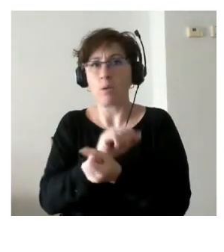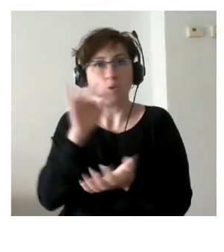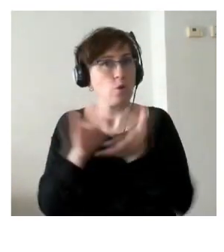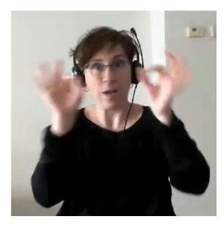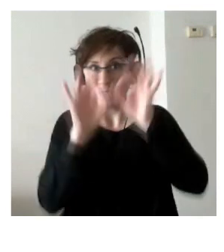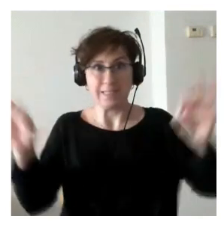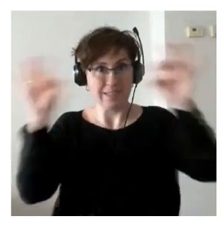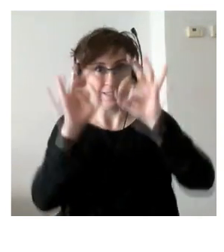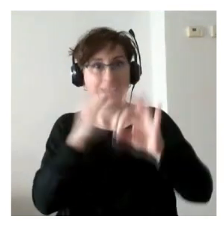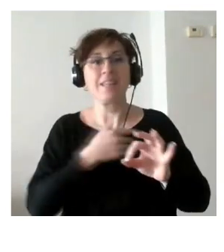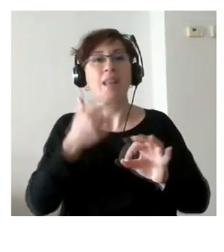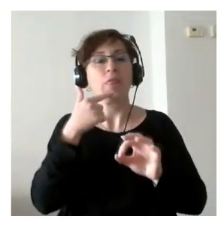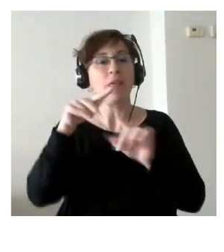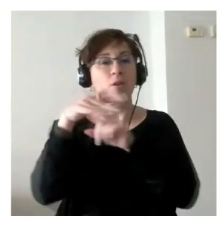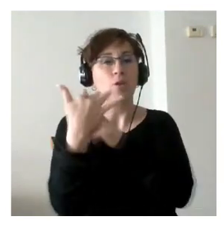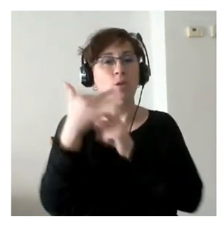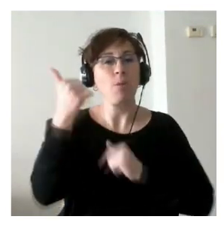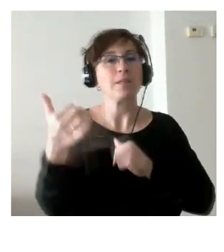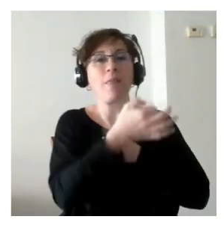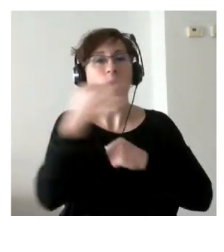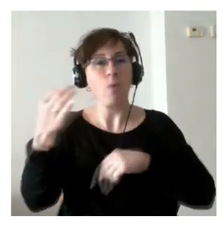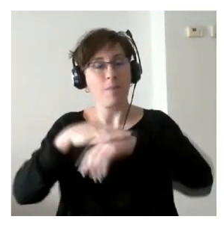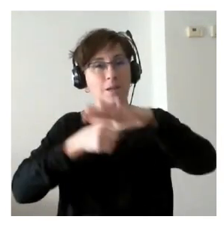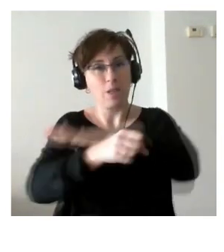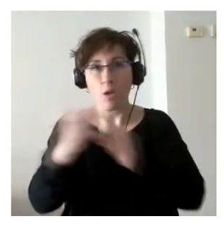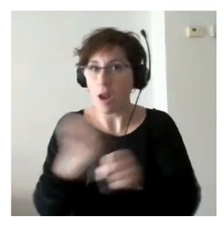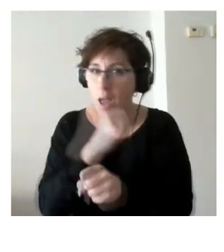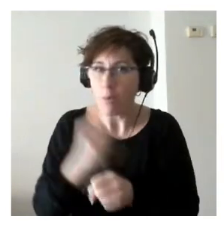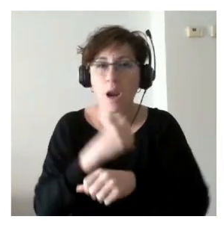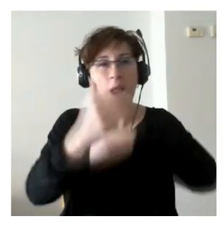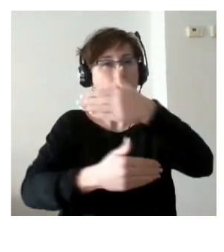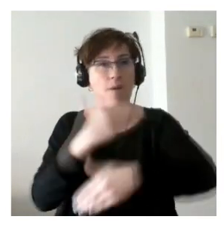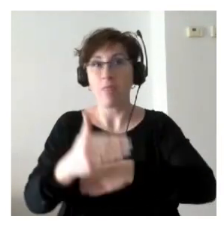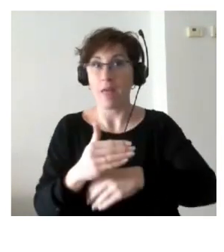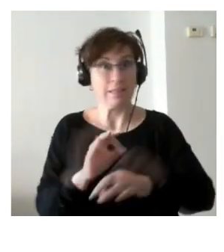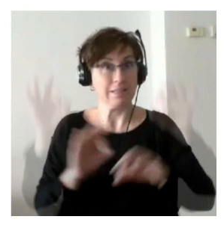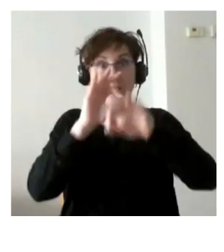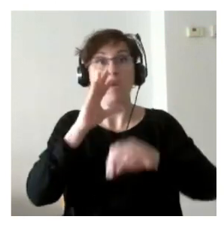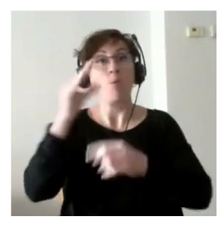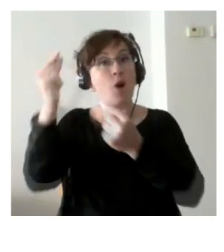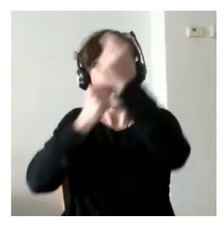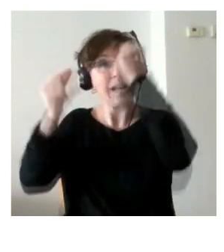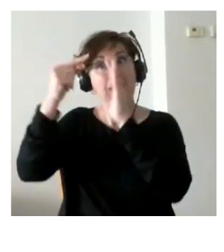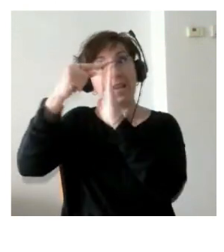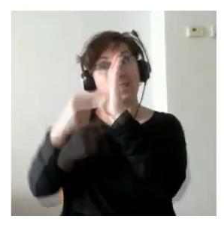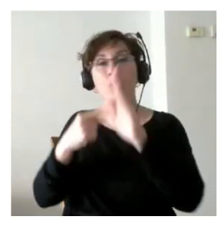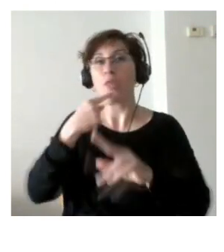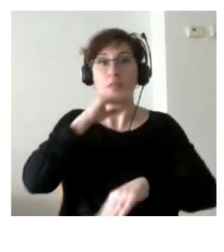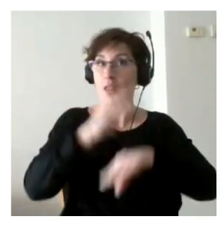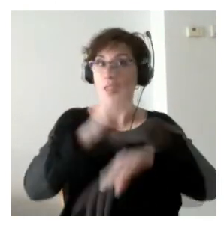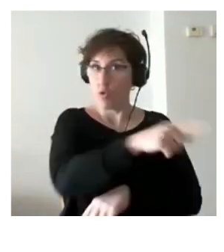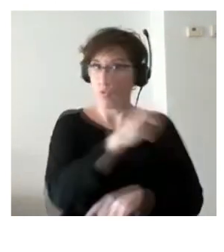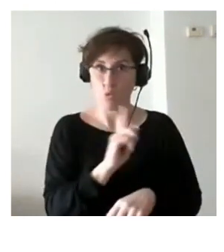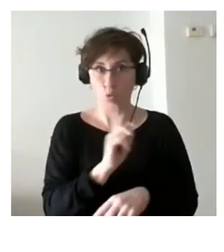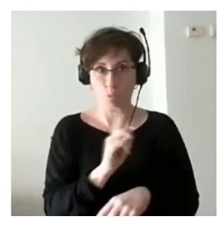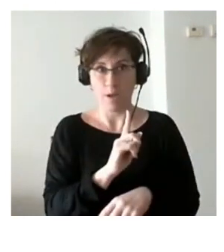más adecuadas para que consiguiera una inserción laboral y consiguiera avanzar en este retoma no cumplía con esos requisitos que antes habían puesto que tenía que